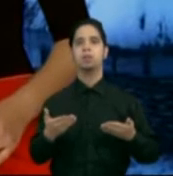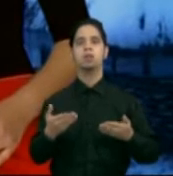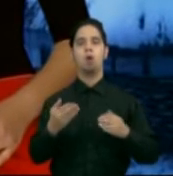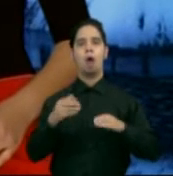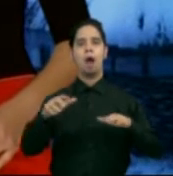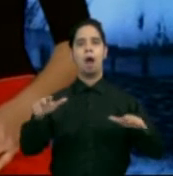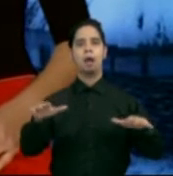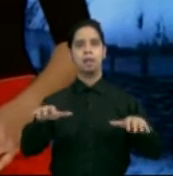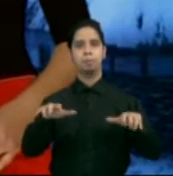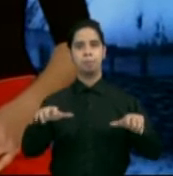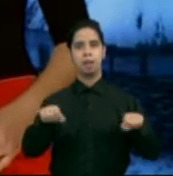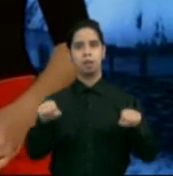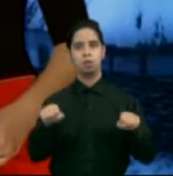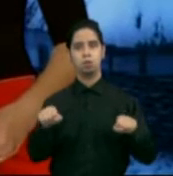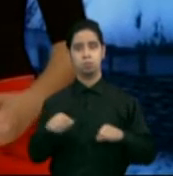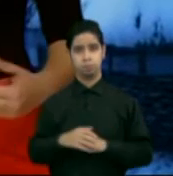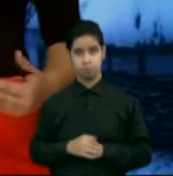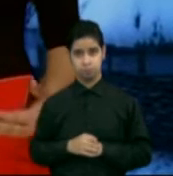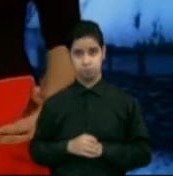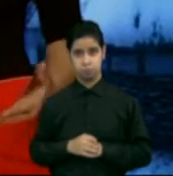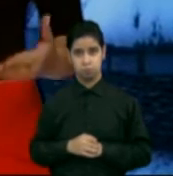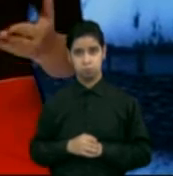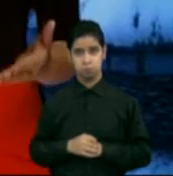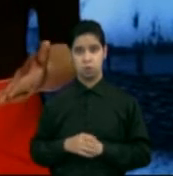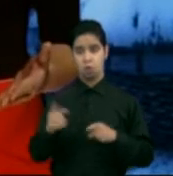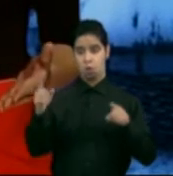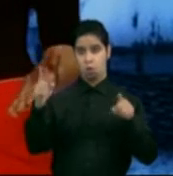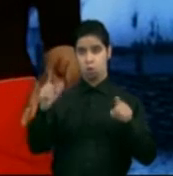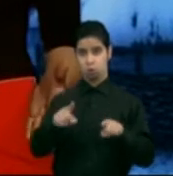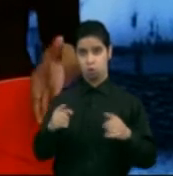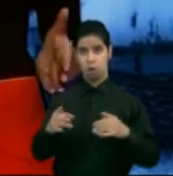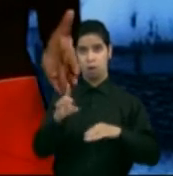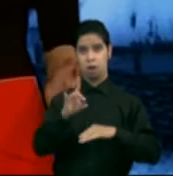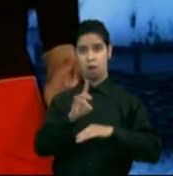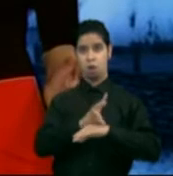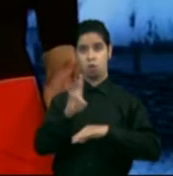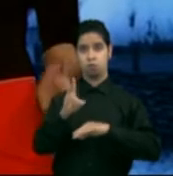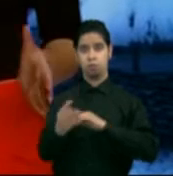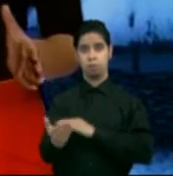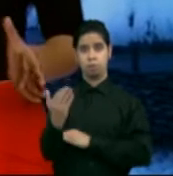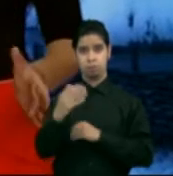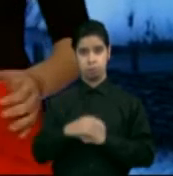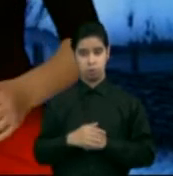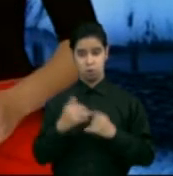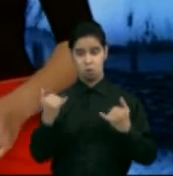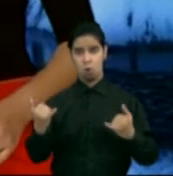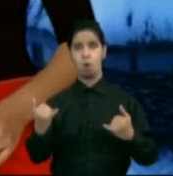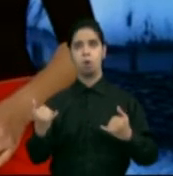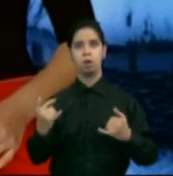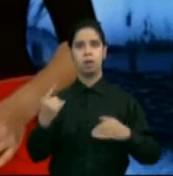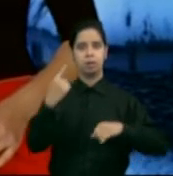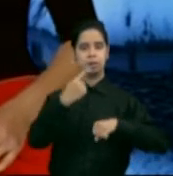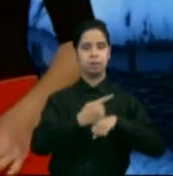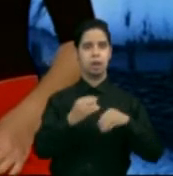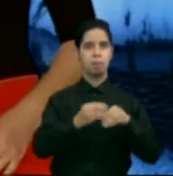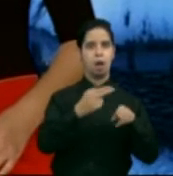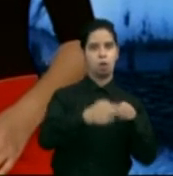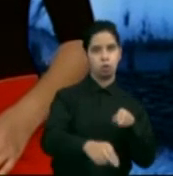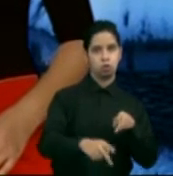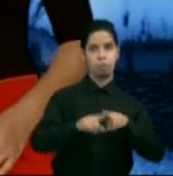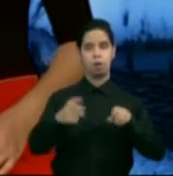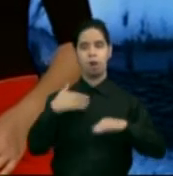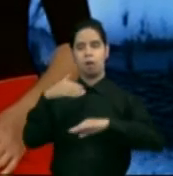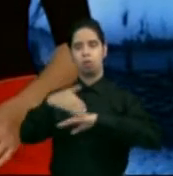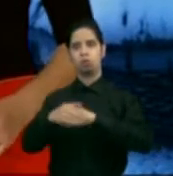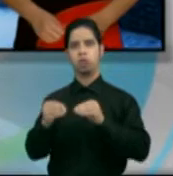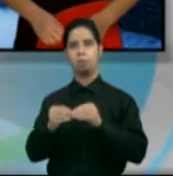las 12 y 48 de la madrugada y hoy estamos disfrutando del día más corto con la noche más larga del año. Amigos, esa ha sido